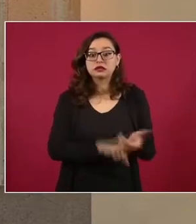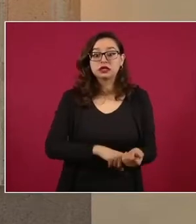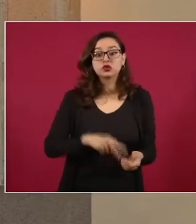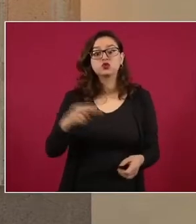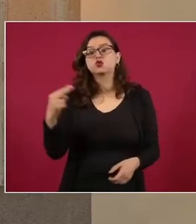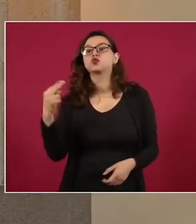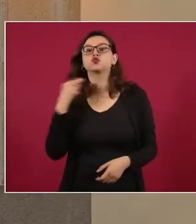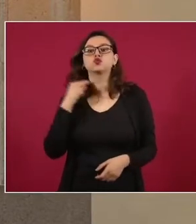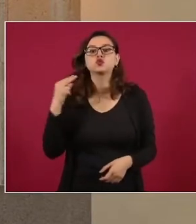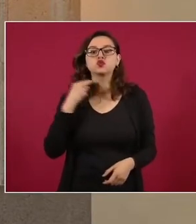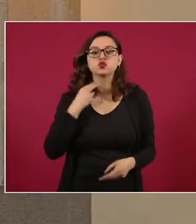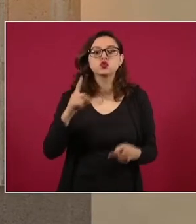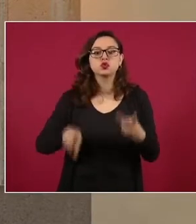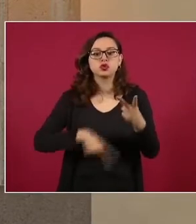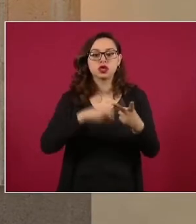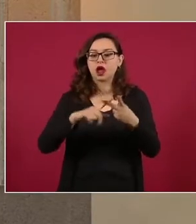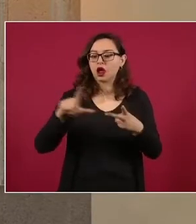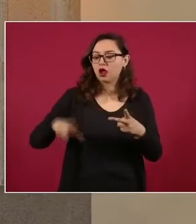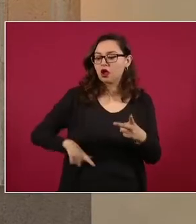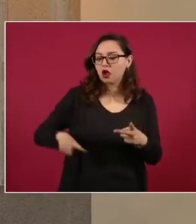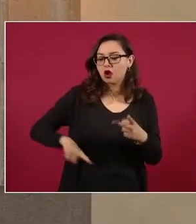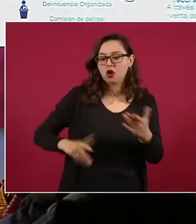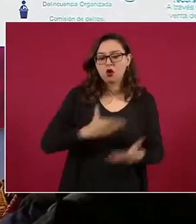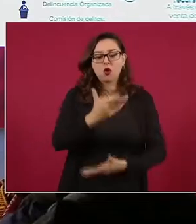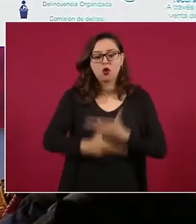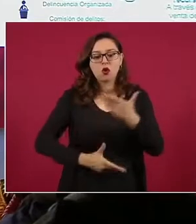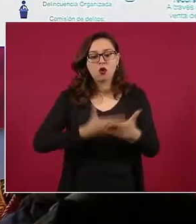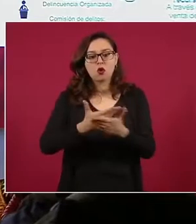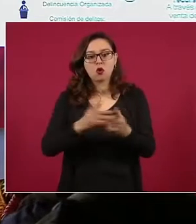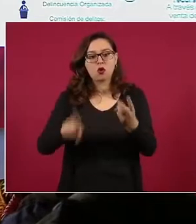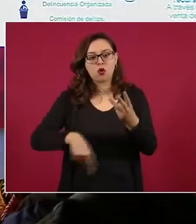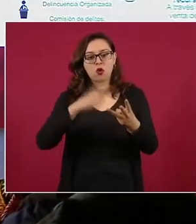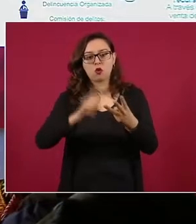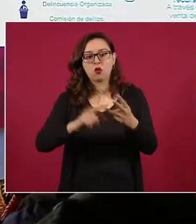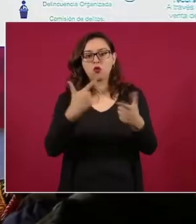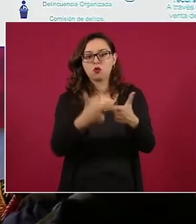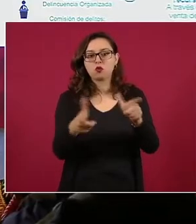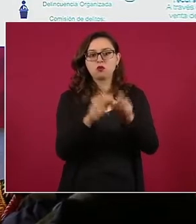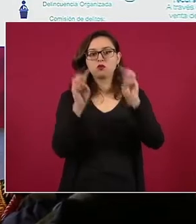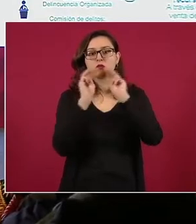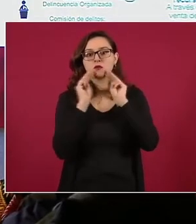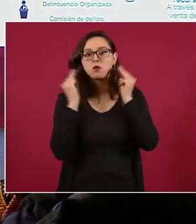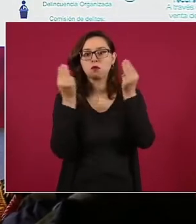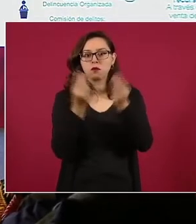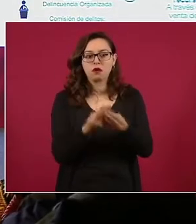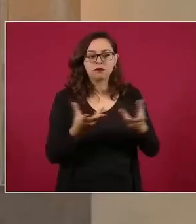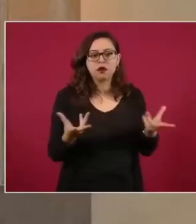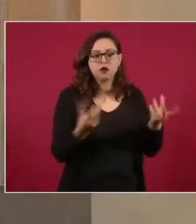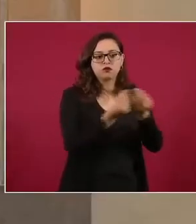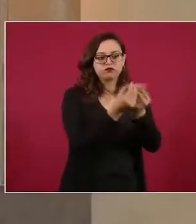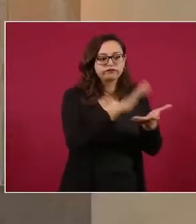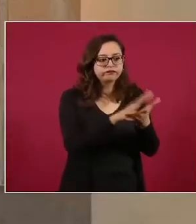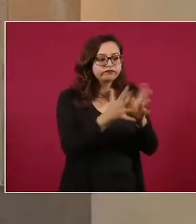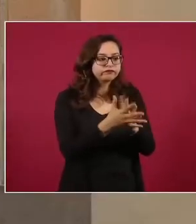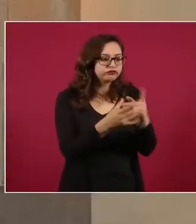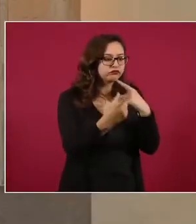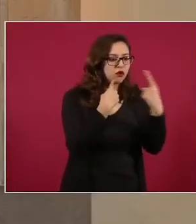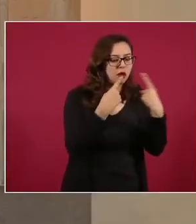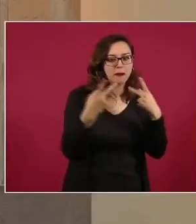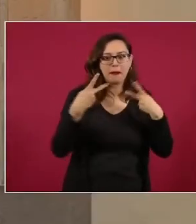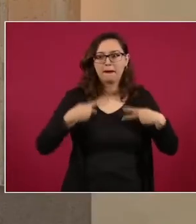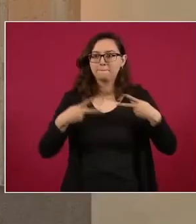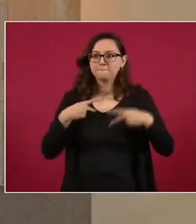criminales, vamos a ir exponiendo algunos casos en algunos estados de la República. Este caso